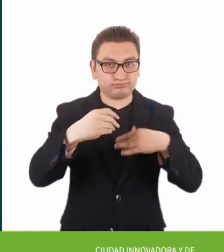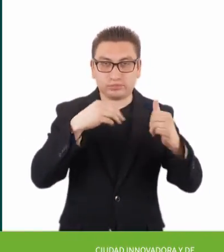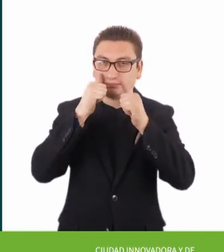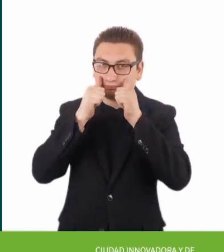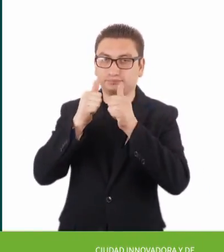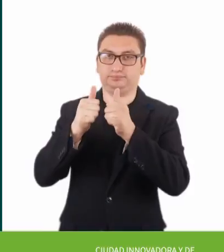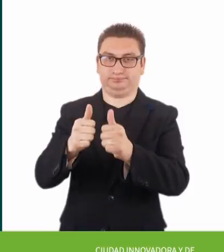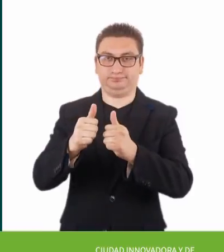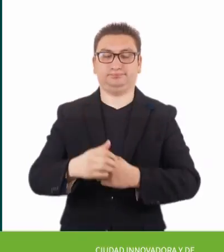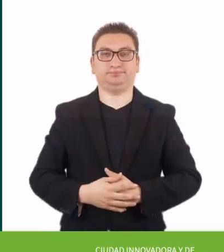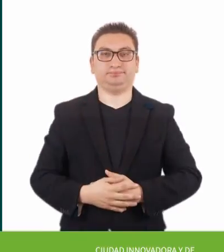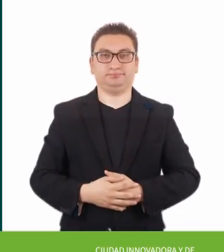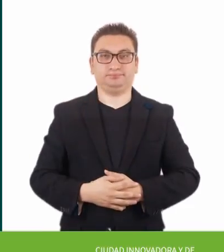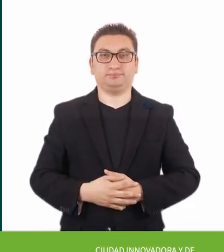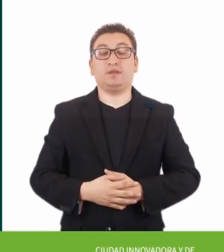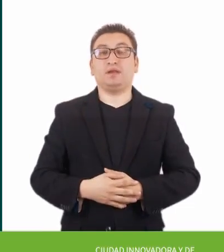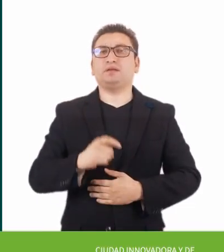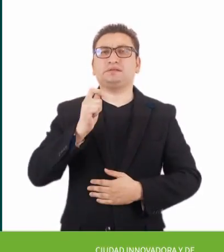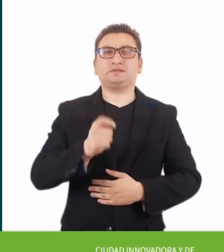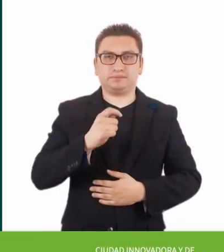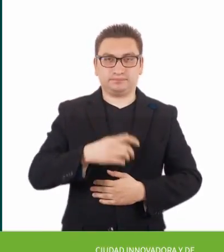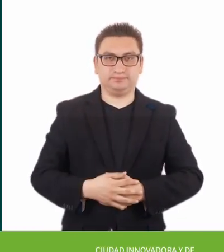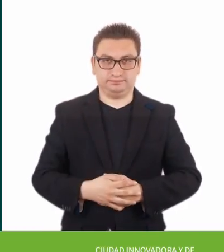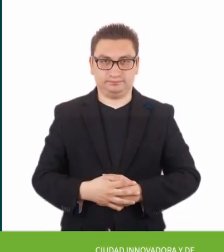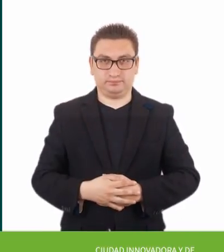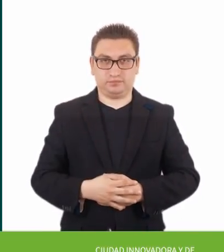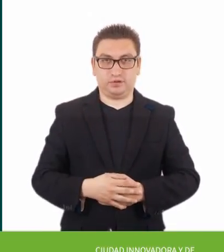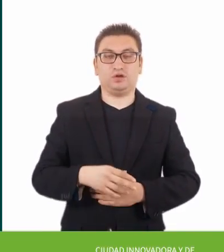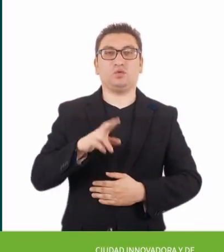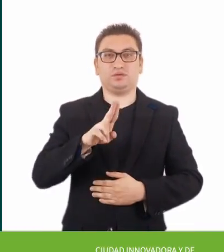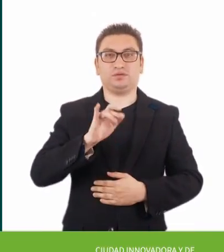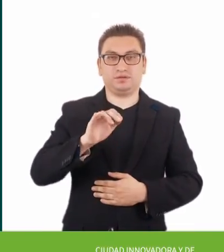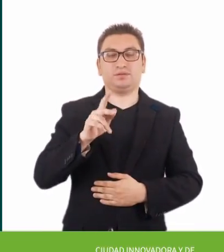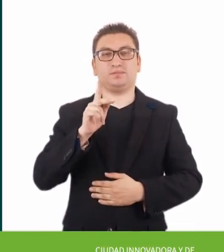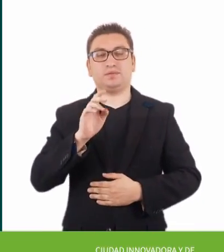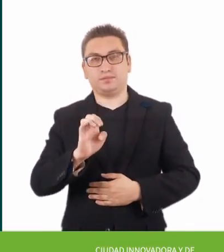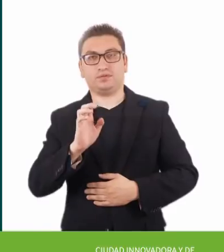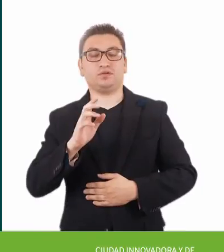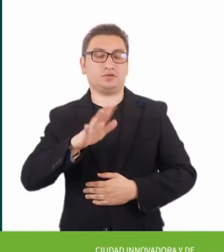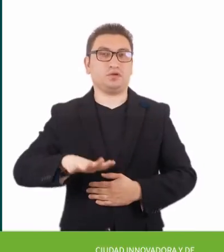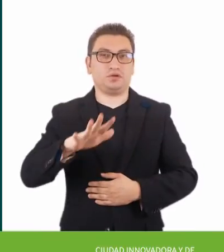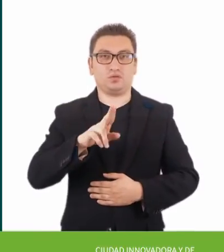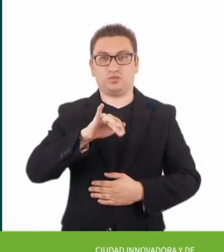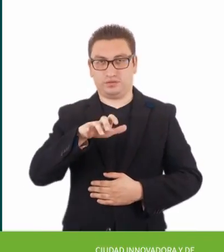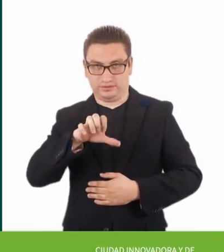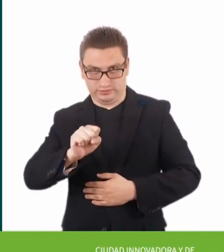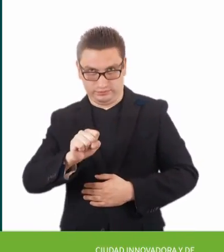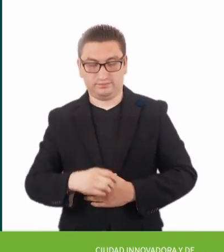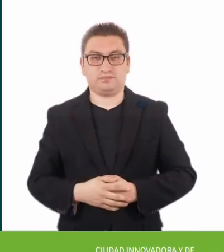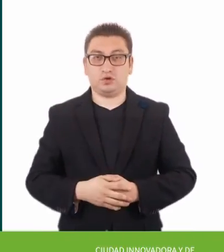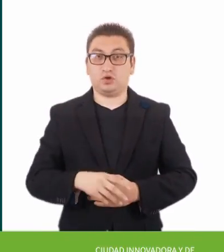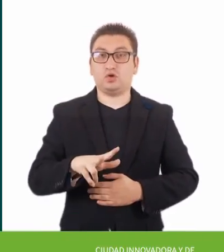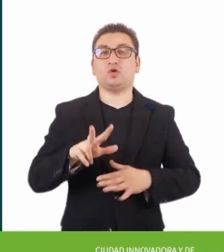atención de los brotes de COVID-19 por esta pandemia, siendo estas, Unidad de Inteligencia Epidemiológica y Sanitaria